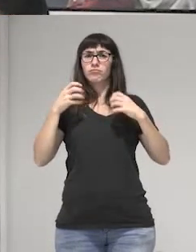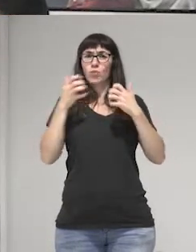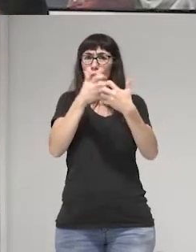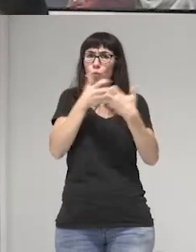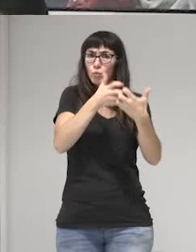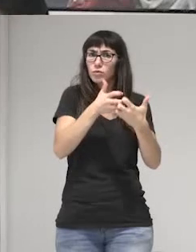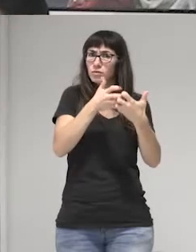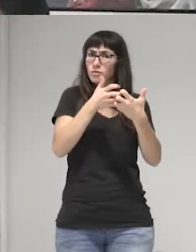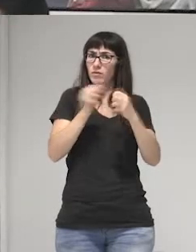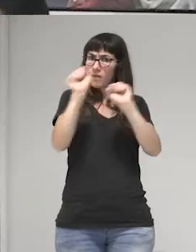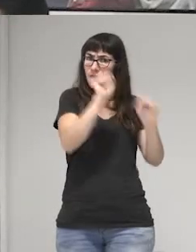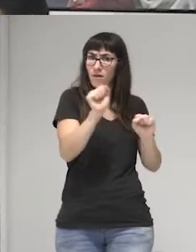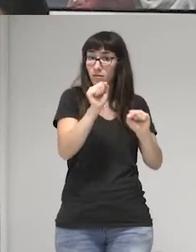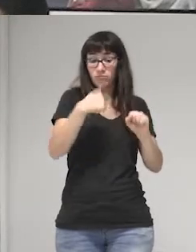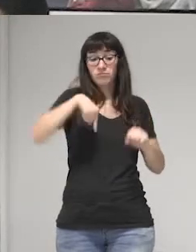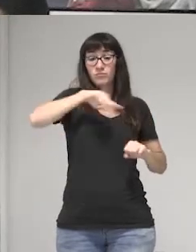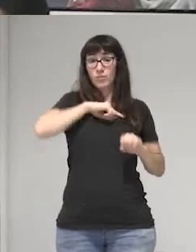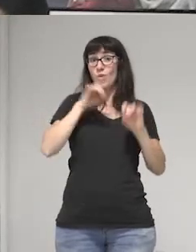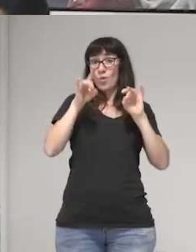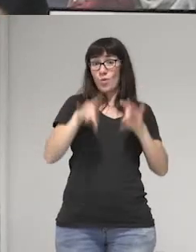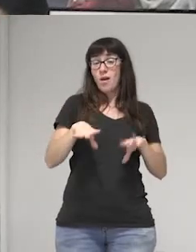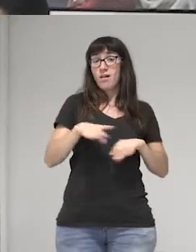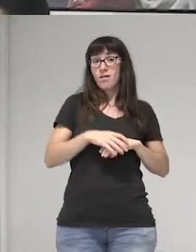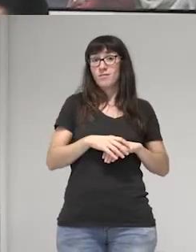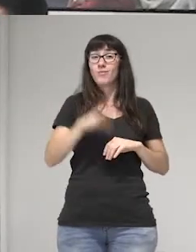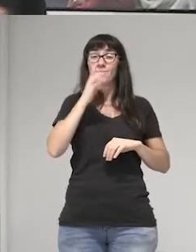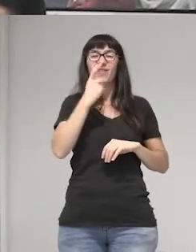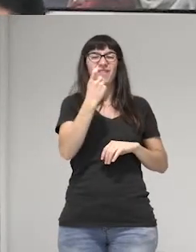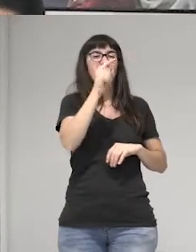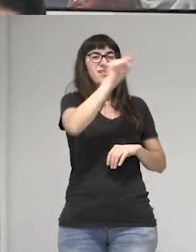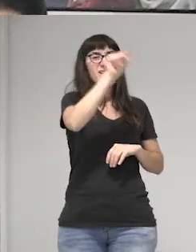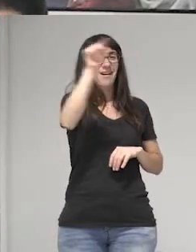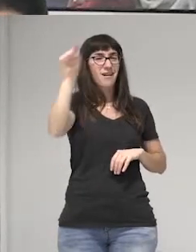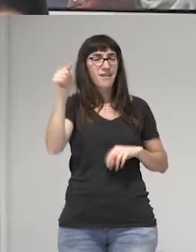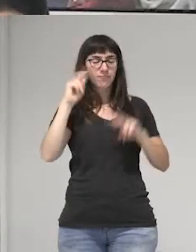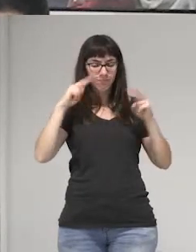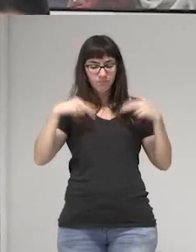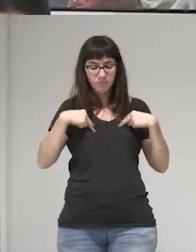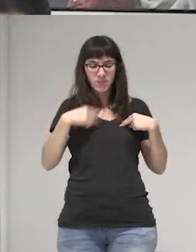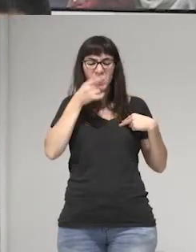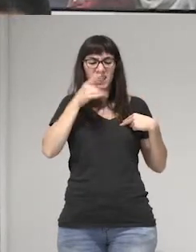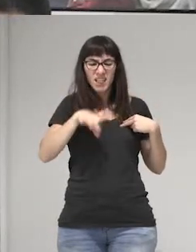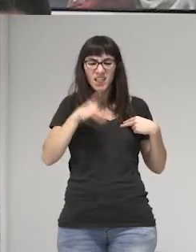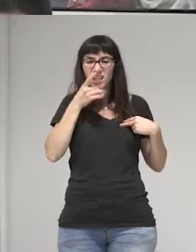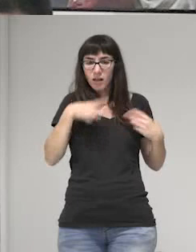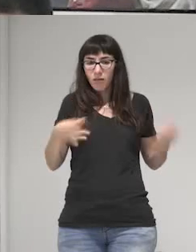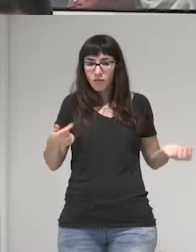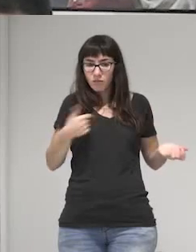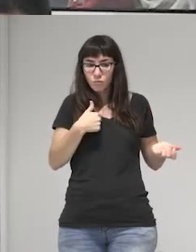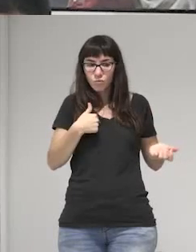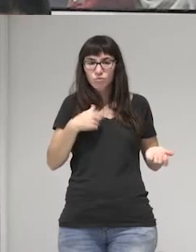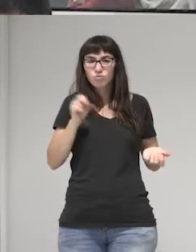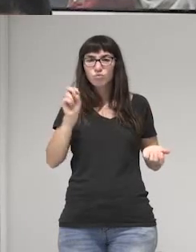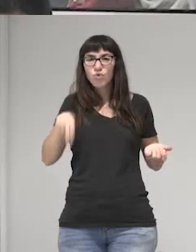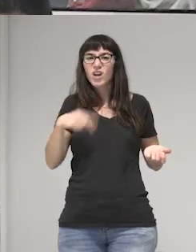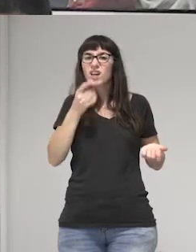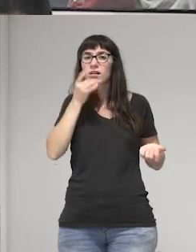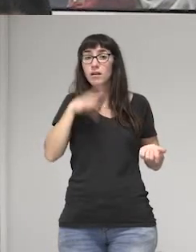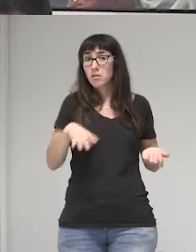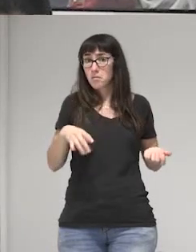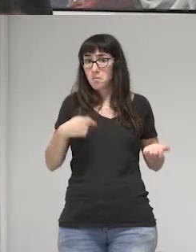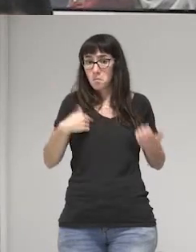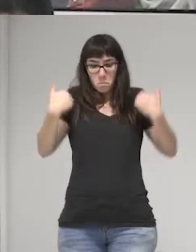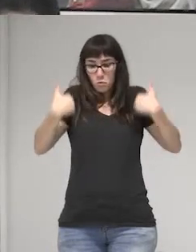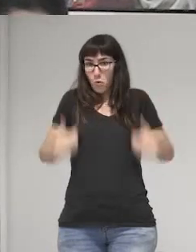muchas, pues no nos hacemos la pregunta de quién soy yo. Simplemente sos. Y con ese entonces no